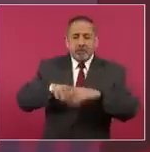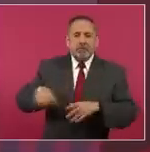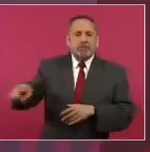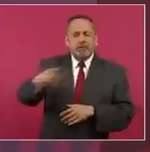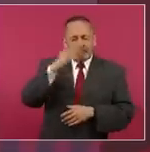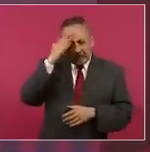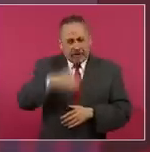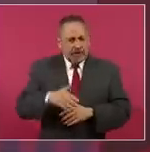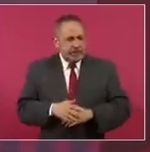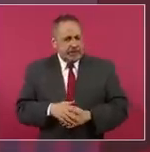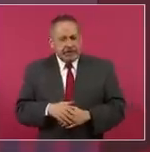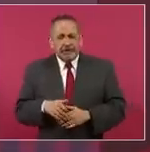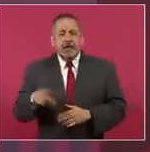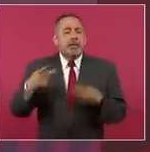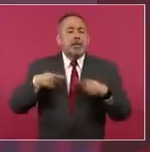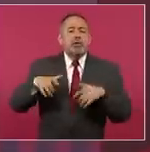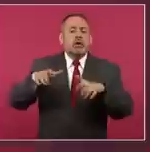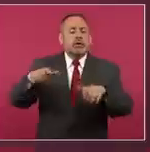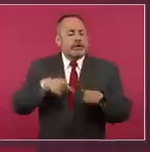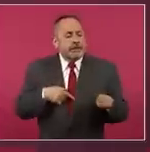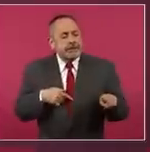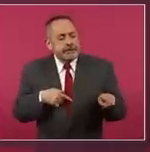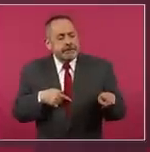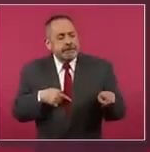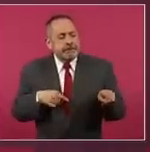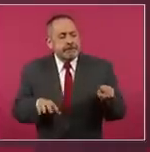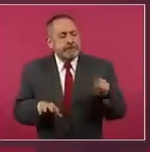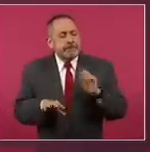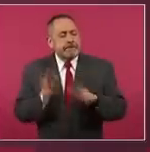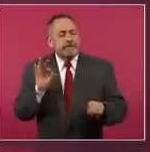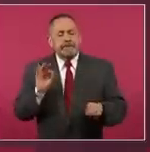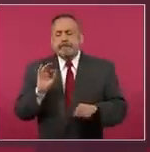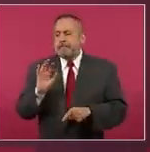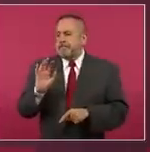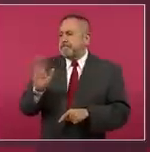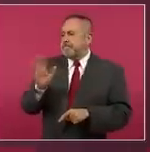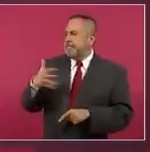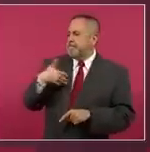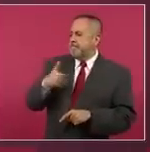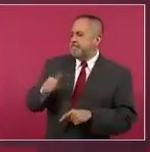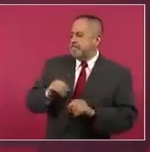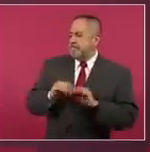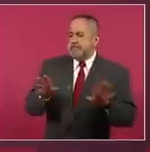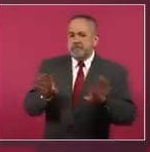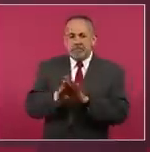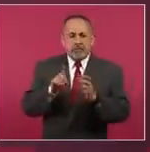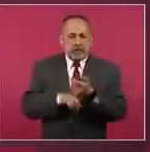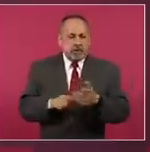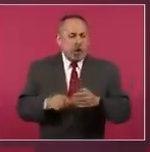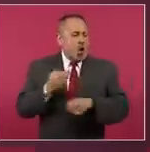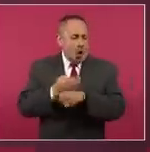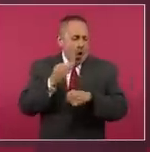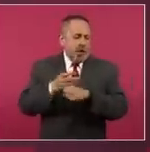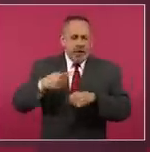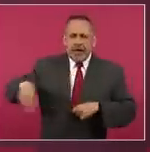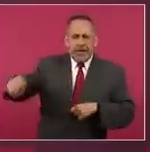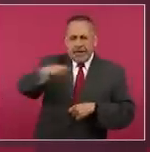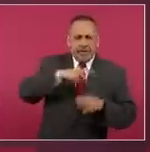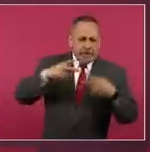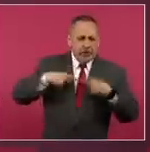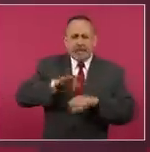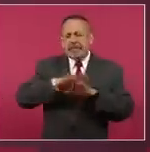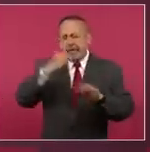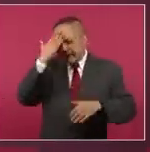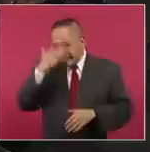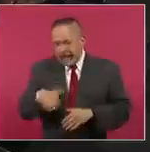un criterio, te va a dar cuenta. Ya tienen una idea, pero